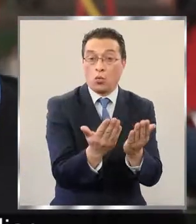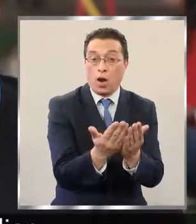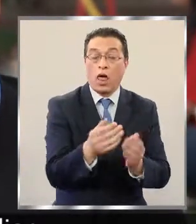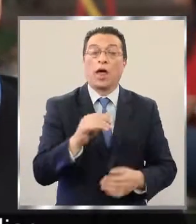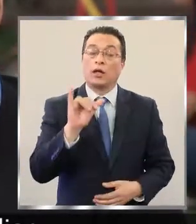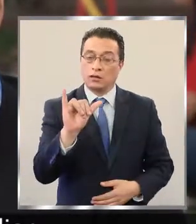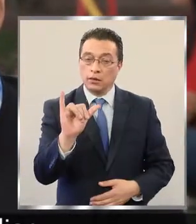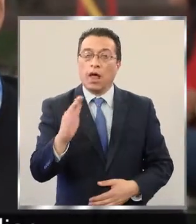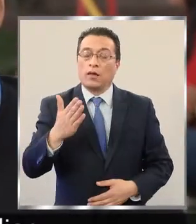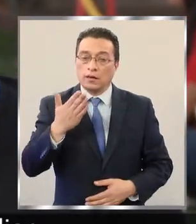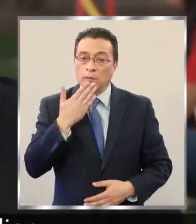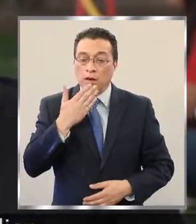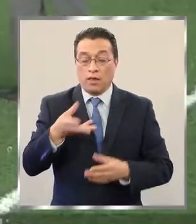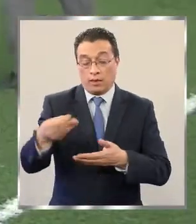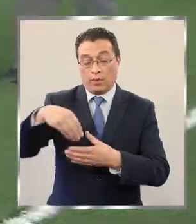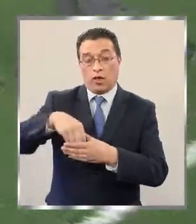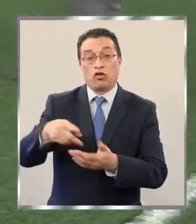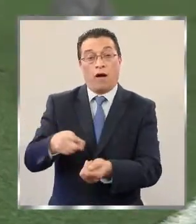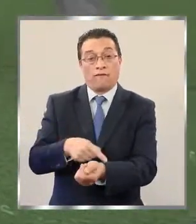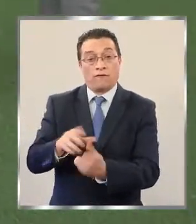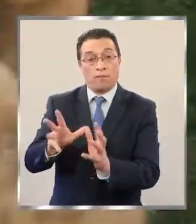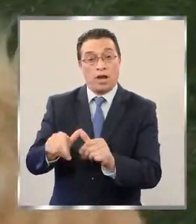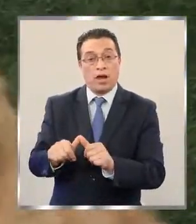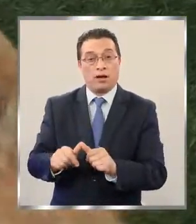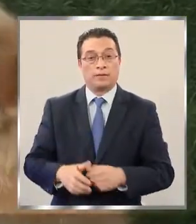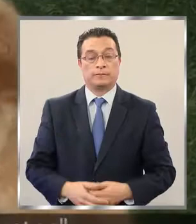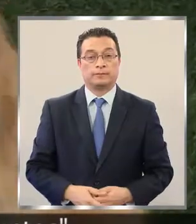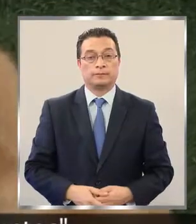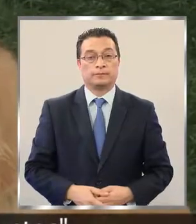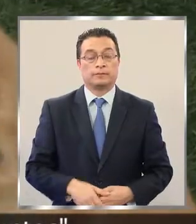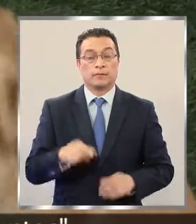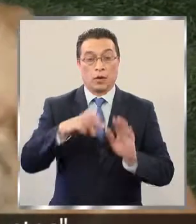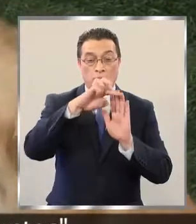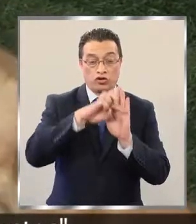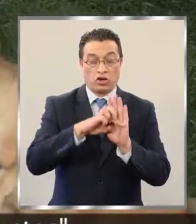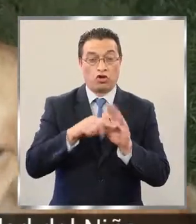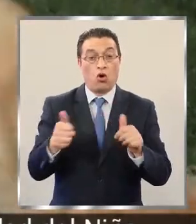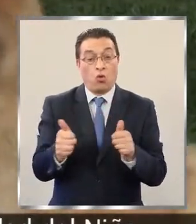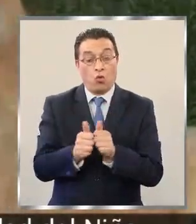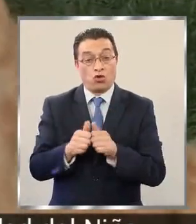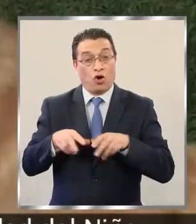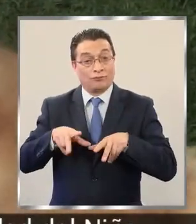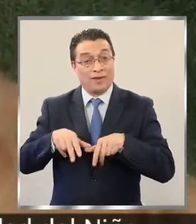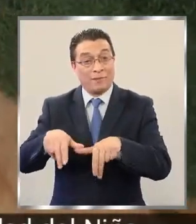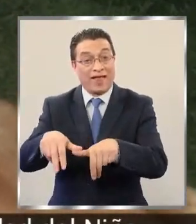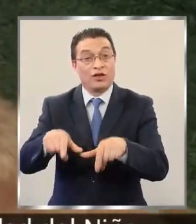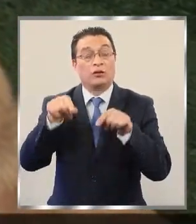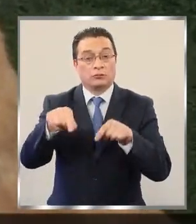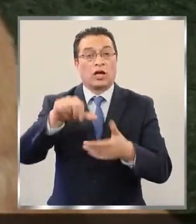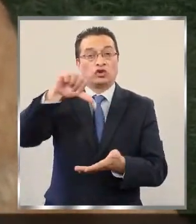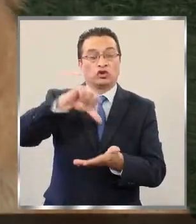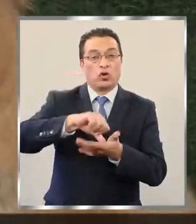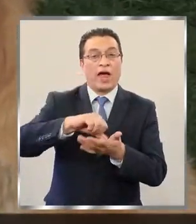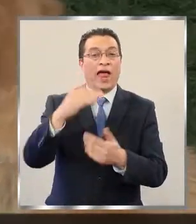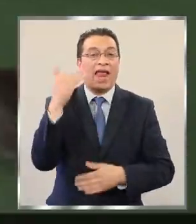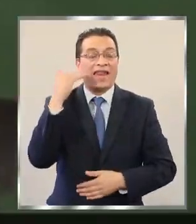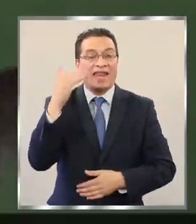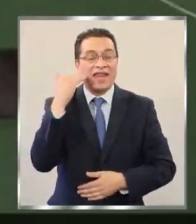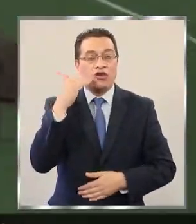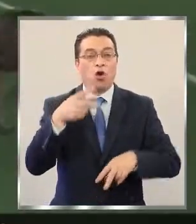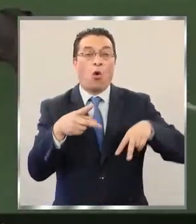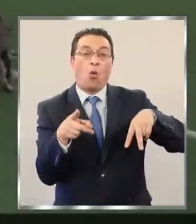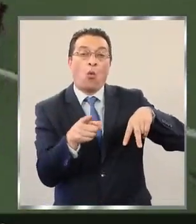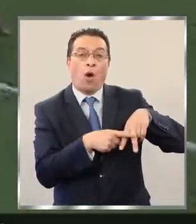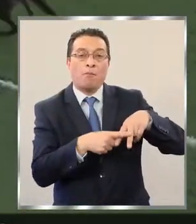y también familiar. El proyecto Caminando Juntos partió recientemente en la ciudad del niño de Hualpén.